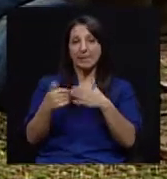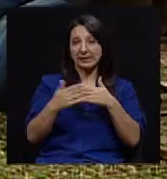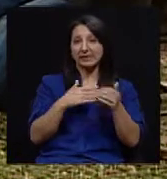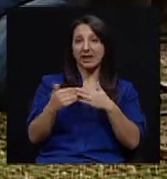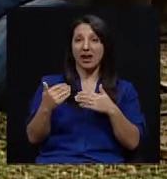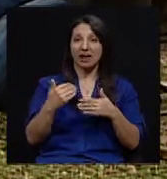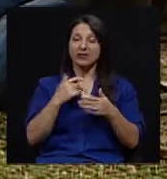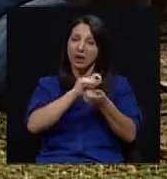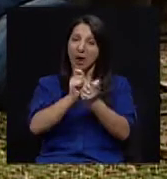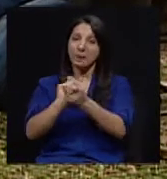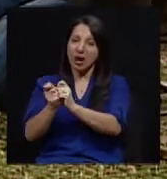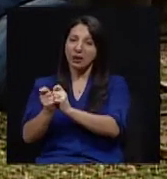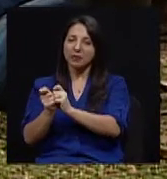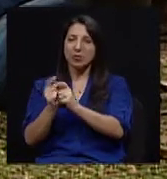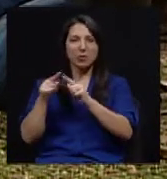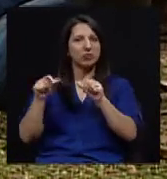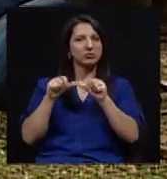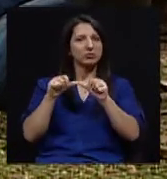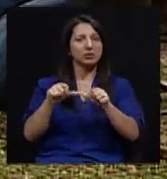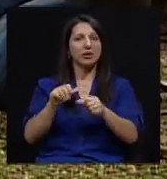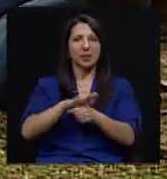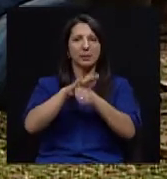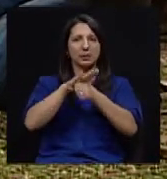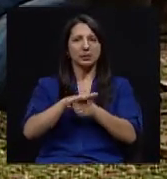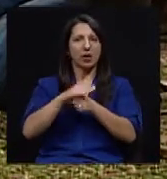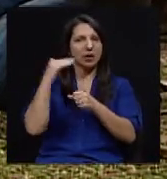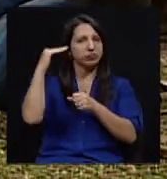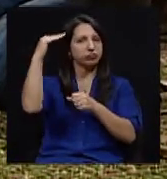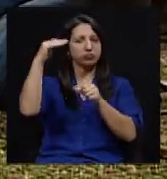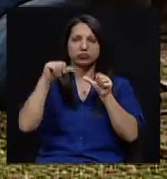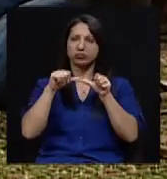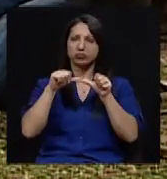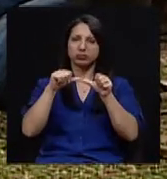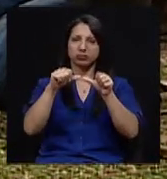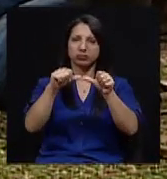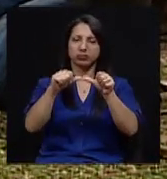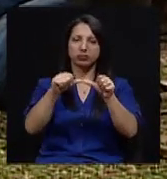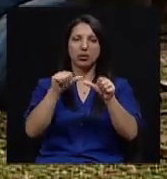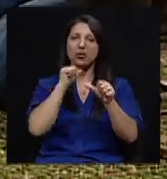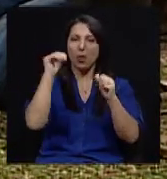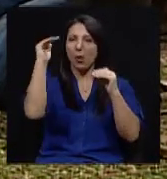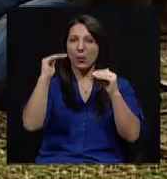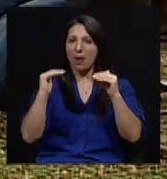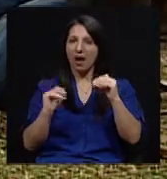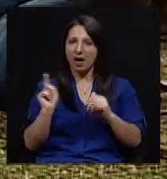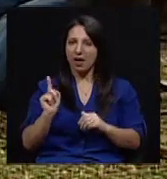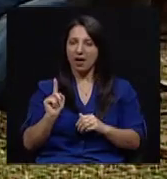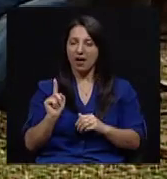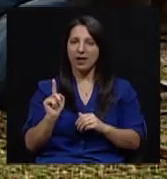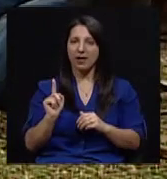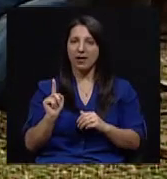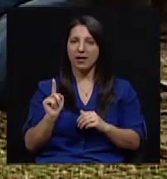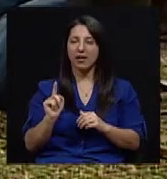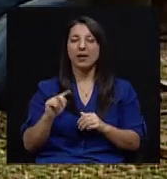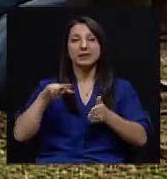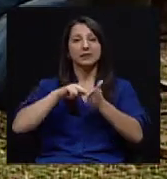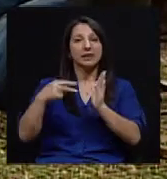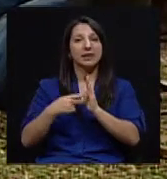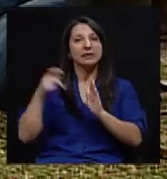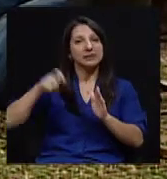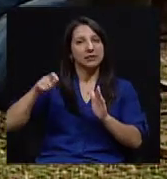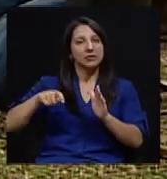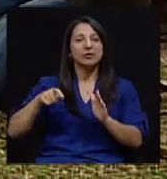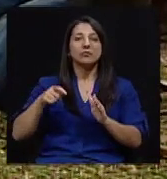hagan estos cambios, no logran llevar la cifra de presión arterial a lo que sería apropiado para ellos, en cuyo caso es necesario